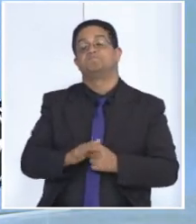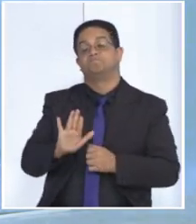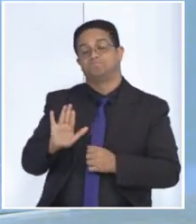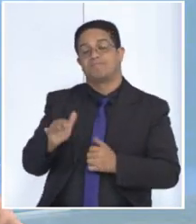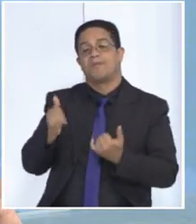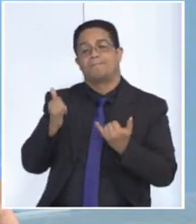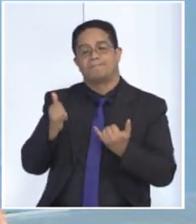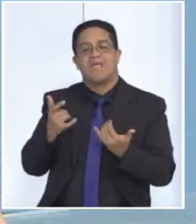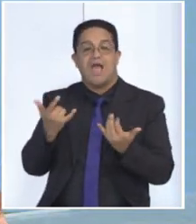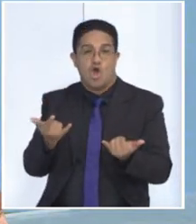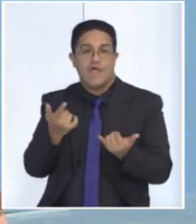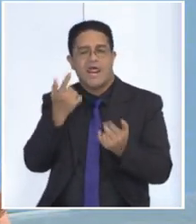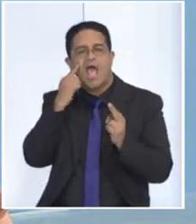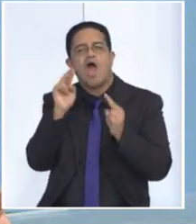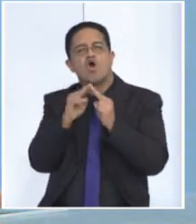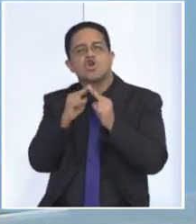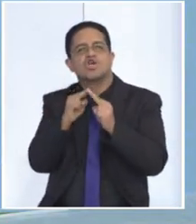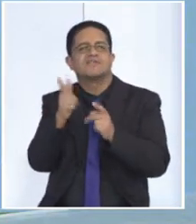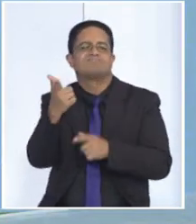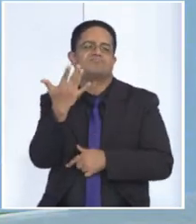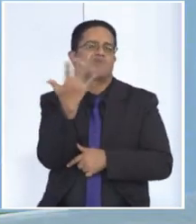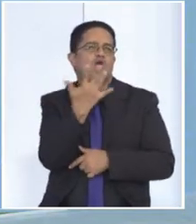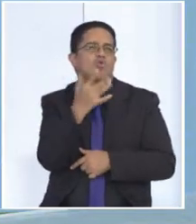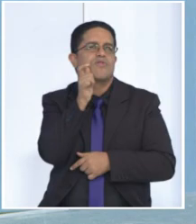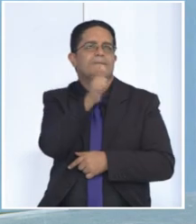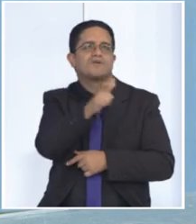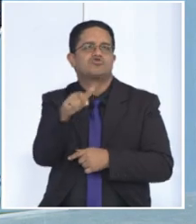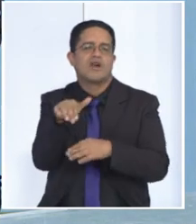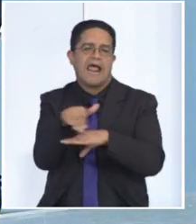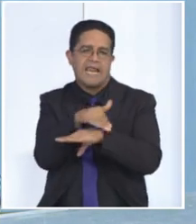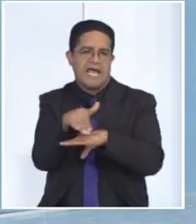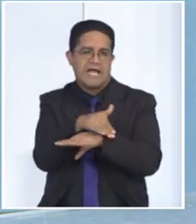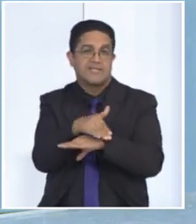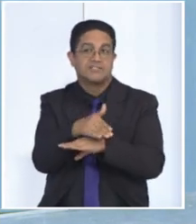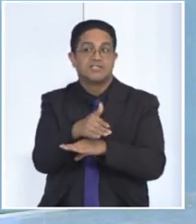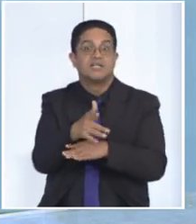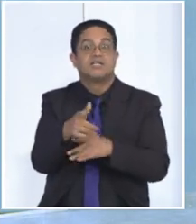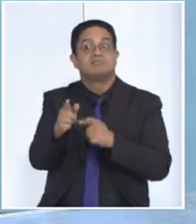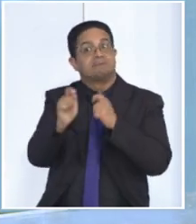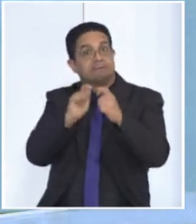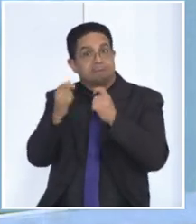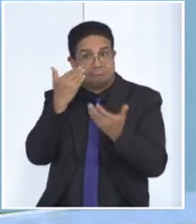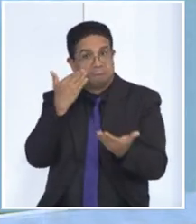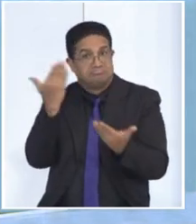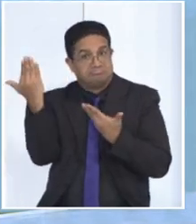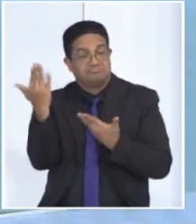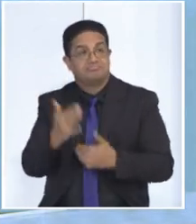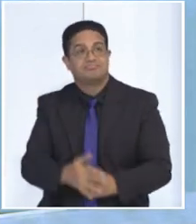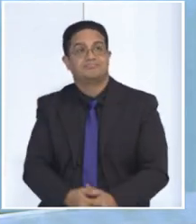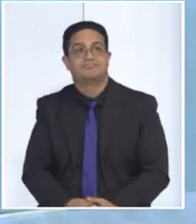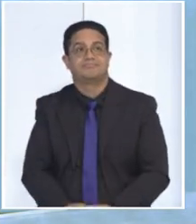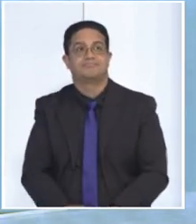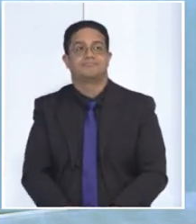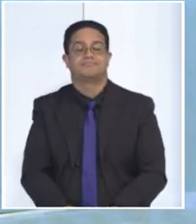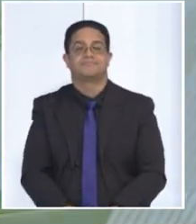conocer cuáles son las inquietudes que tiene la audiencia desde la calle. Nuestro equipo de producción ha salido y vamos a ver qué nos pregunta.